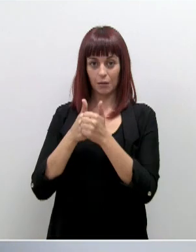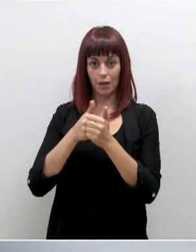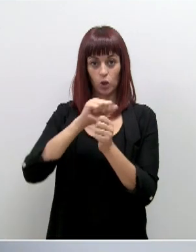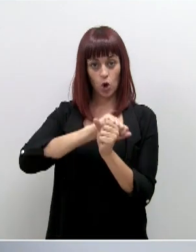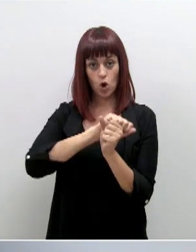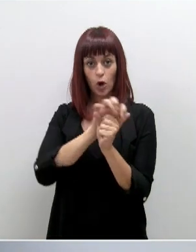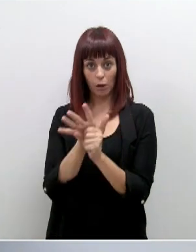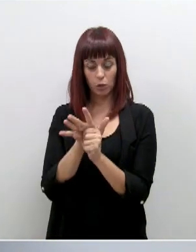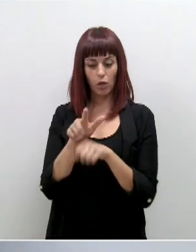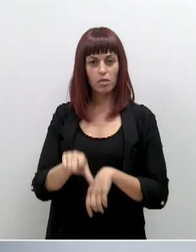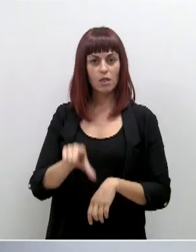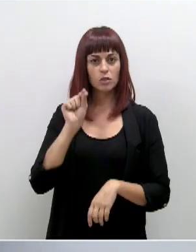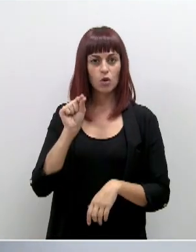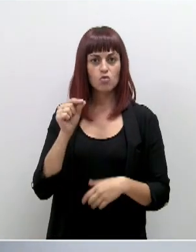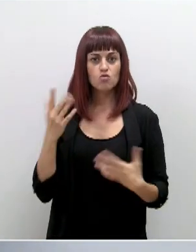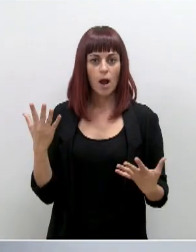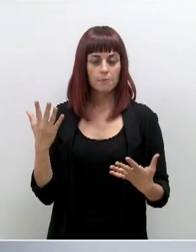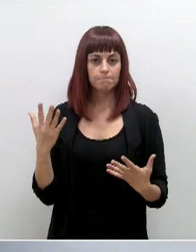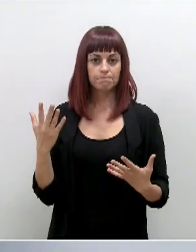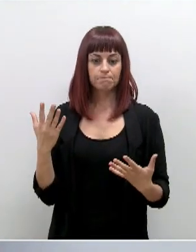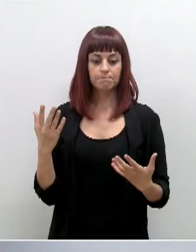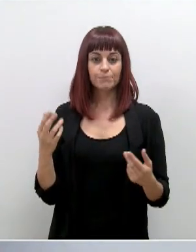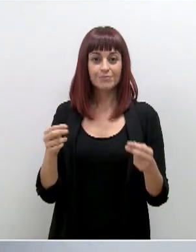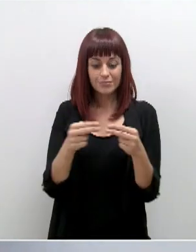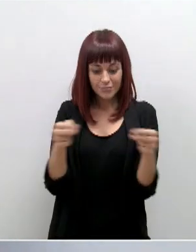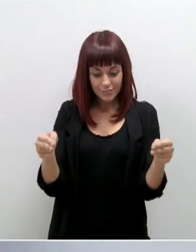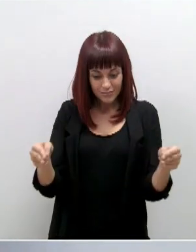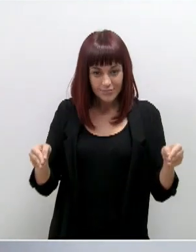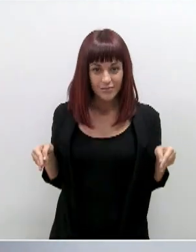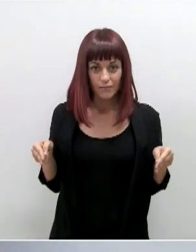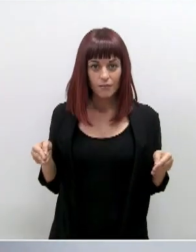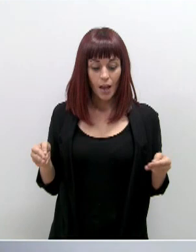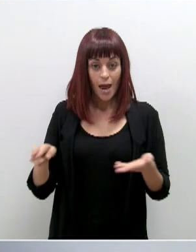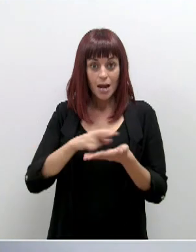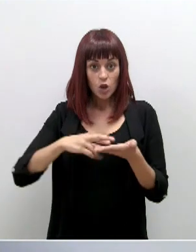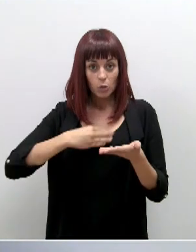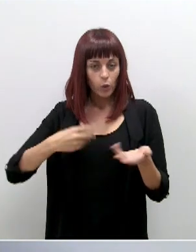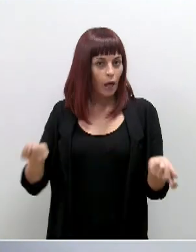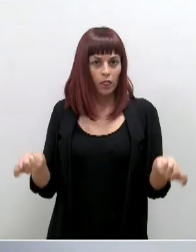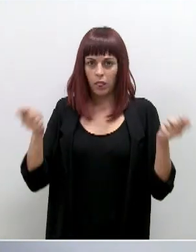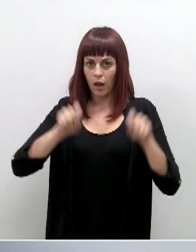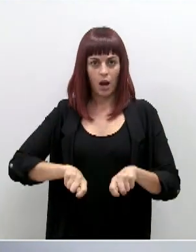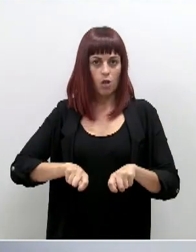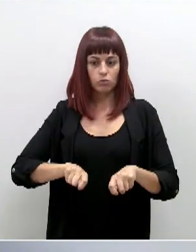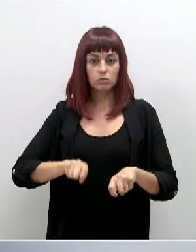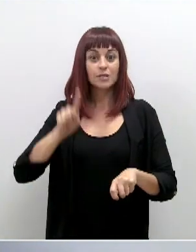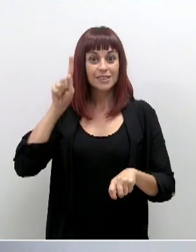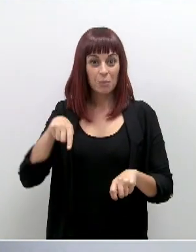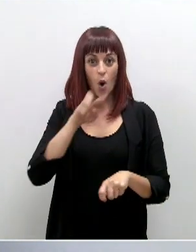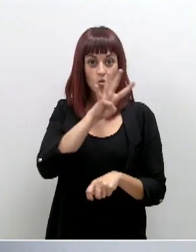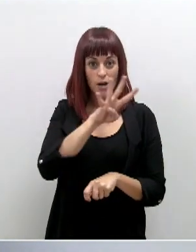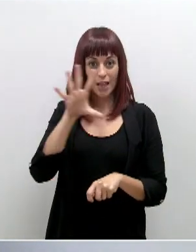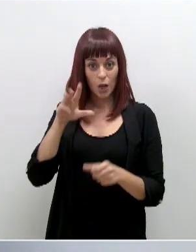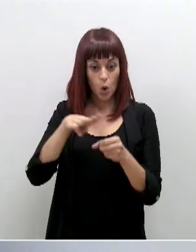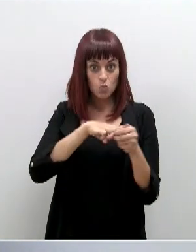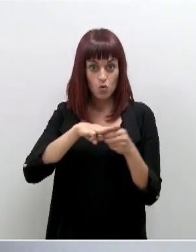hemos decidido el cierre perimetral de toda la región de Murcia, así como de los 45